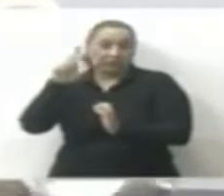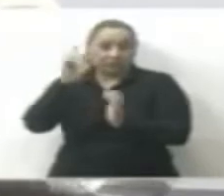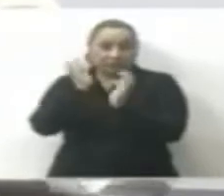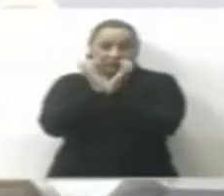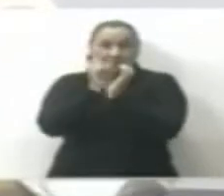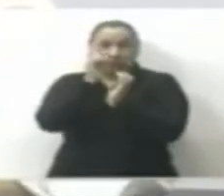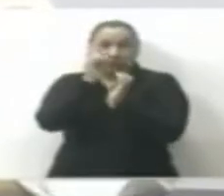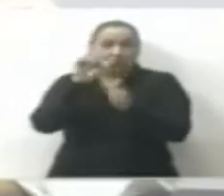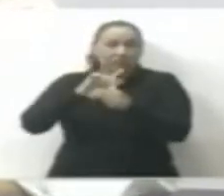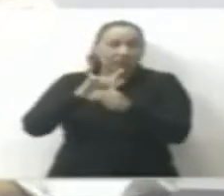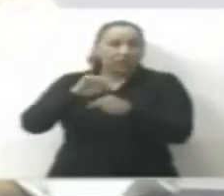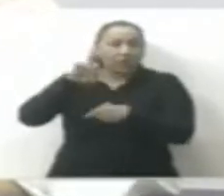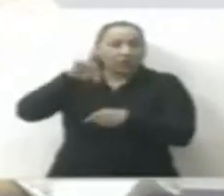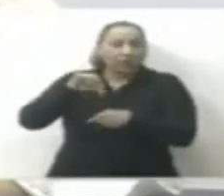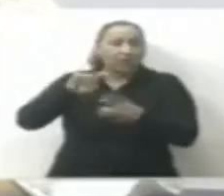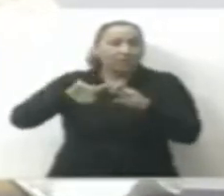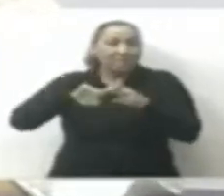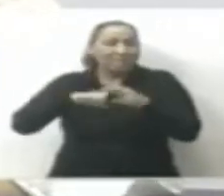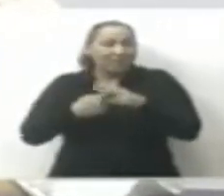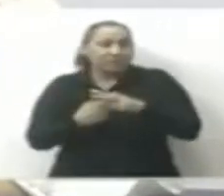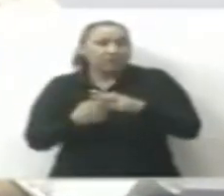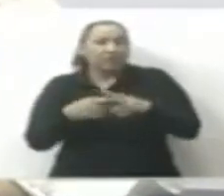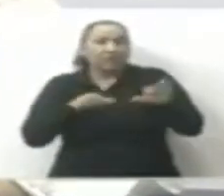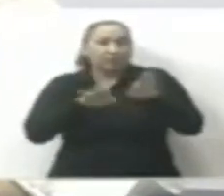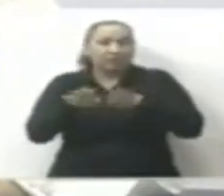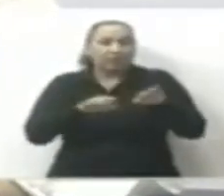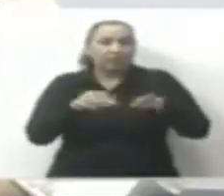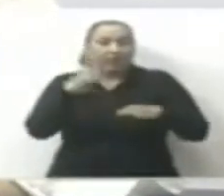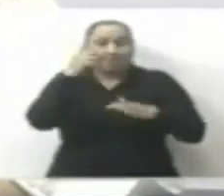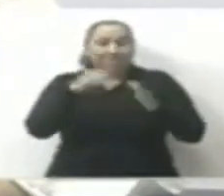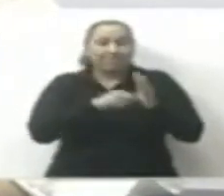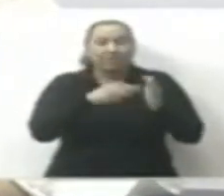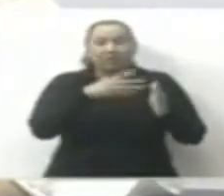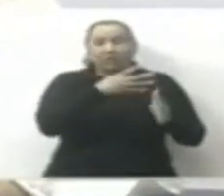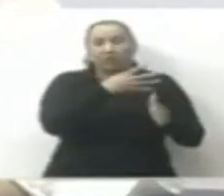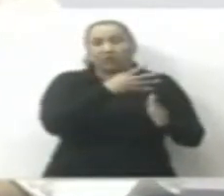en un día como hoy, 3 de mayo, pero de 1974.